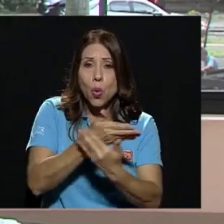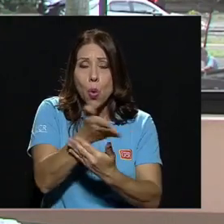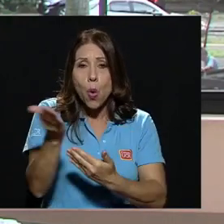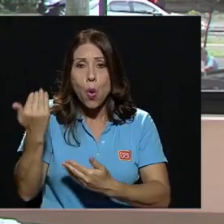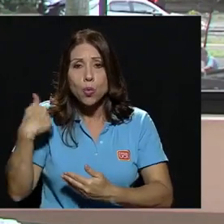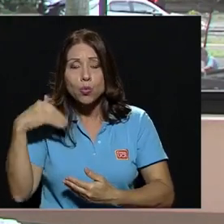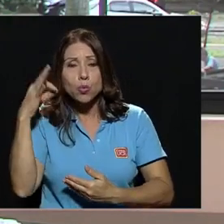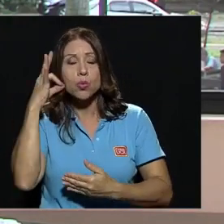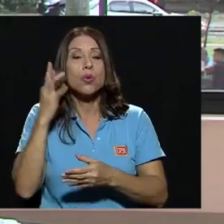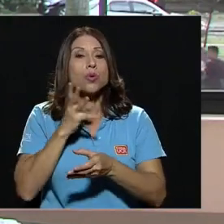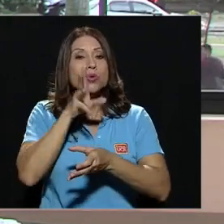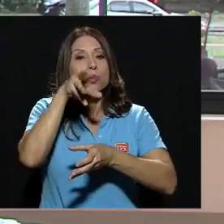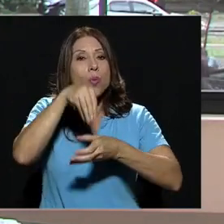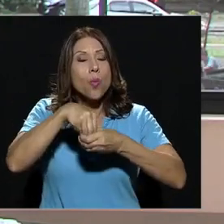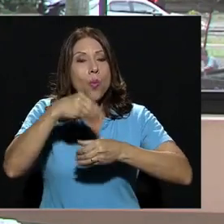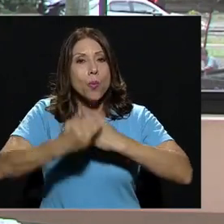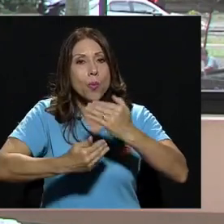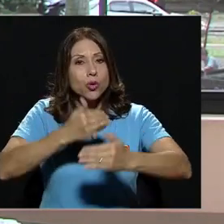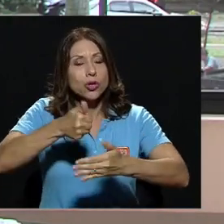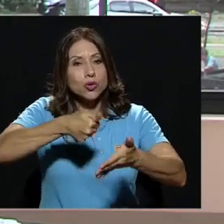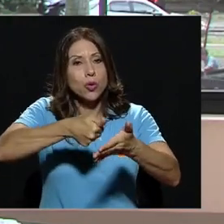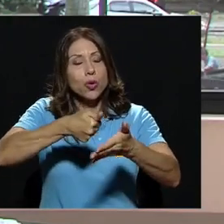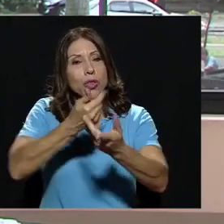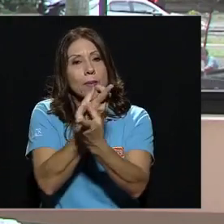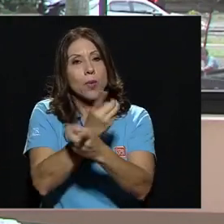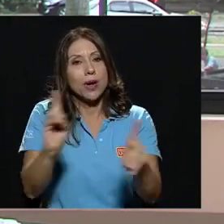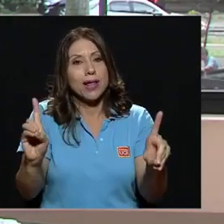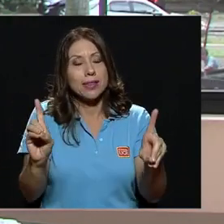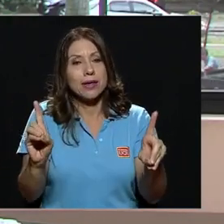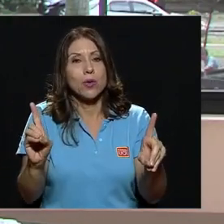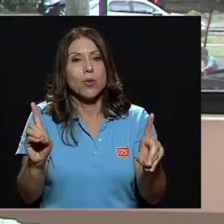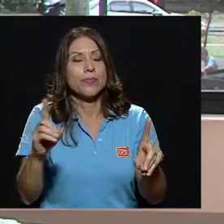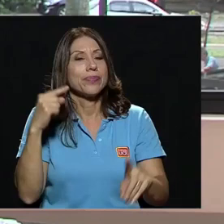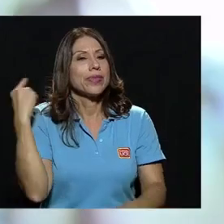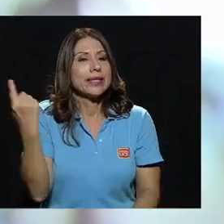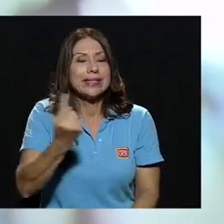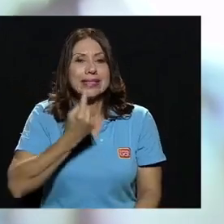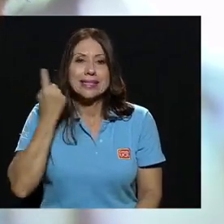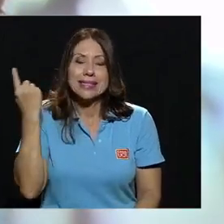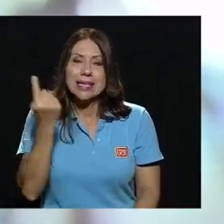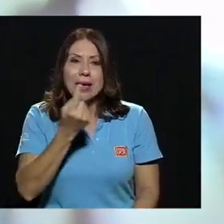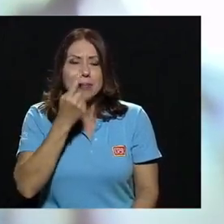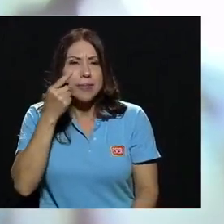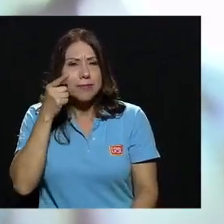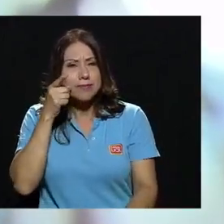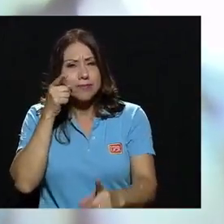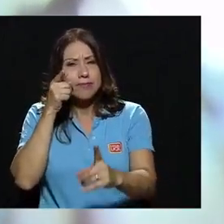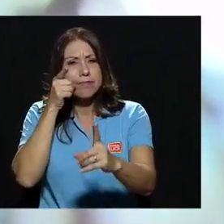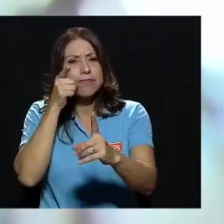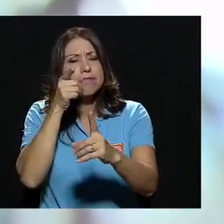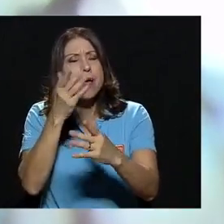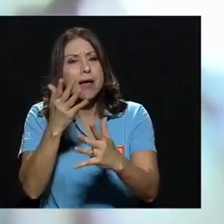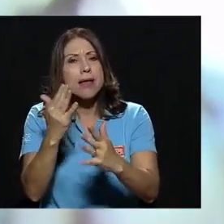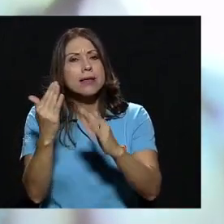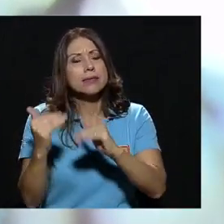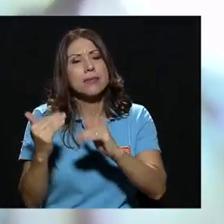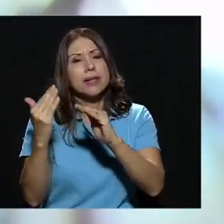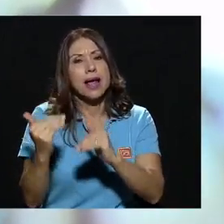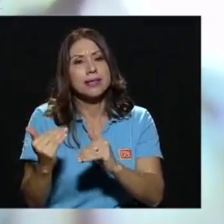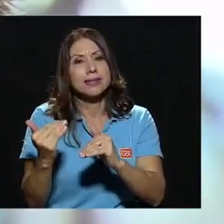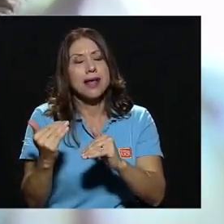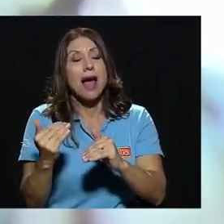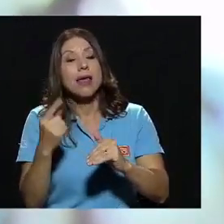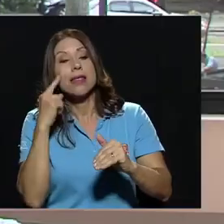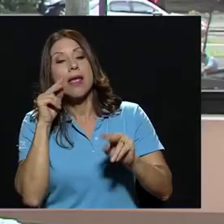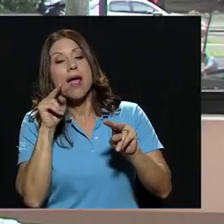nos involucramos en un proceso democrático, donde buscamos siempre la esperanza de encontrar soluciones